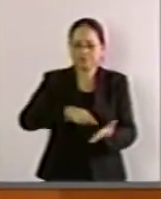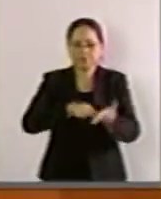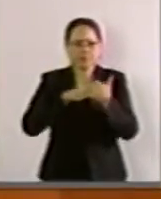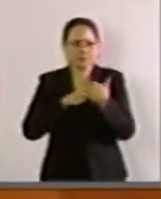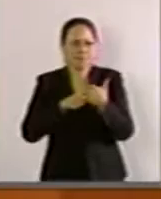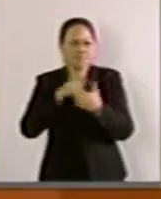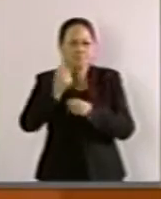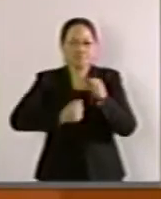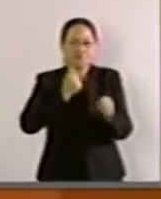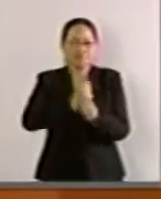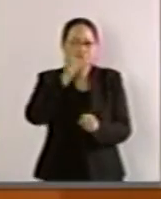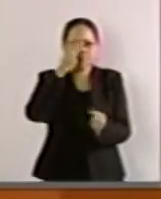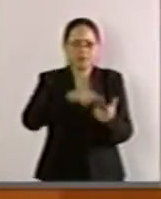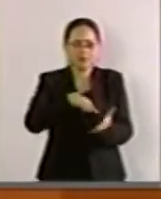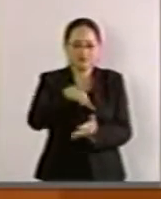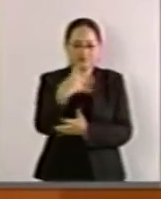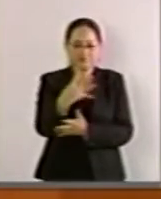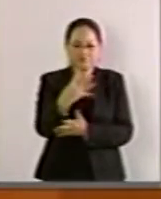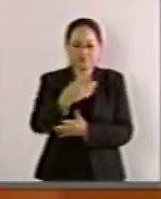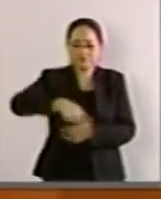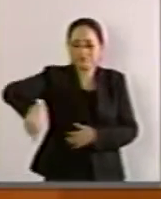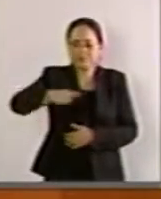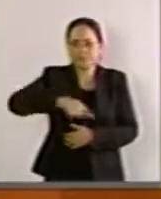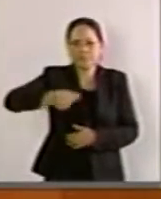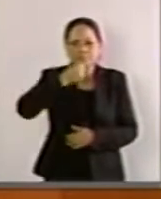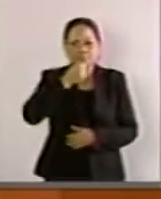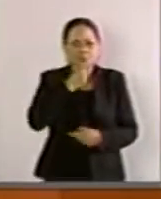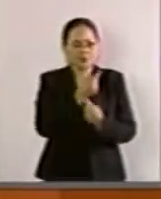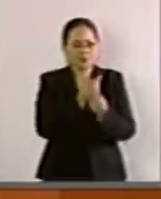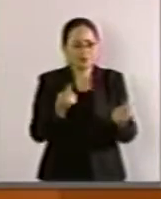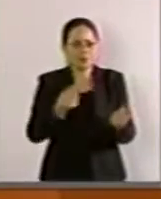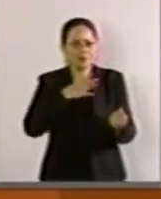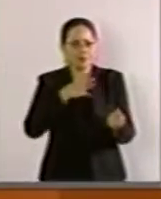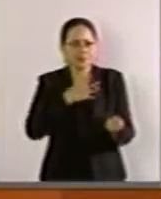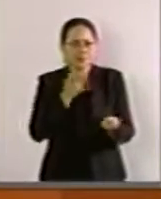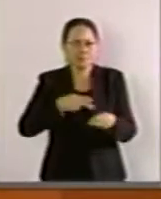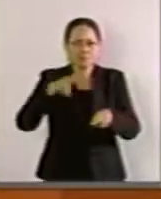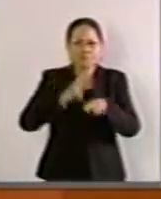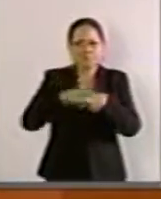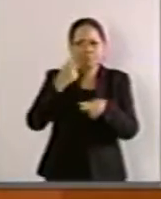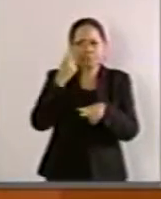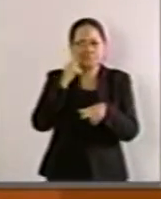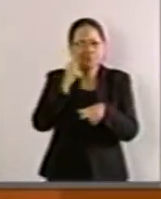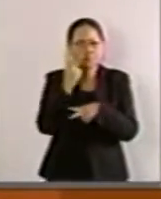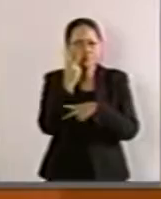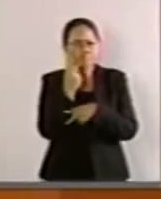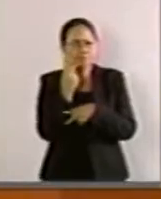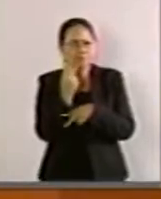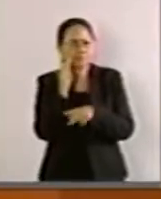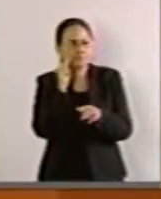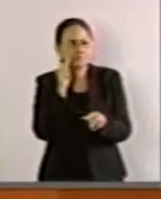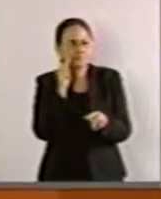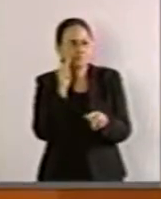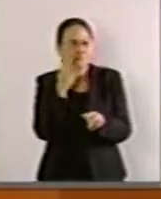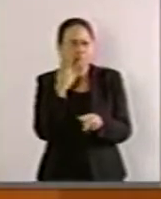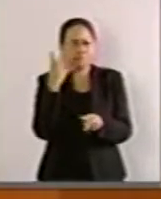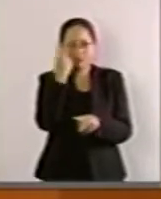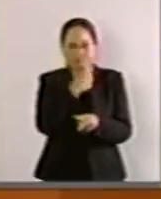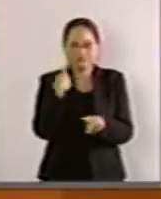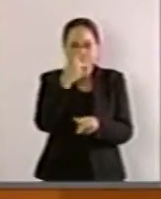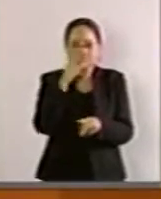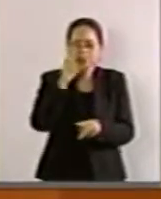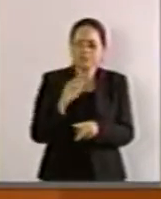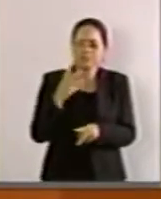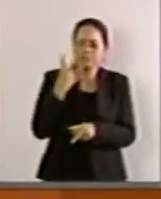en 2014 el público infantil pasó frente al televisor un promedio de 4 horas con